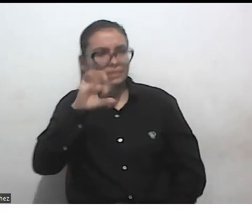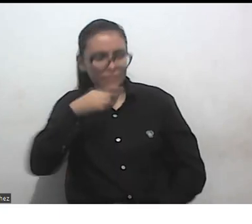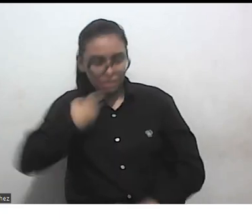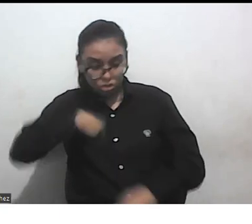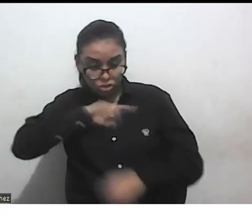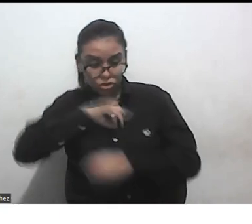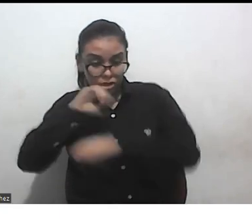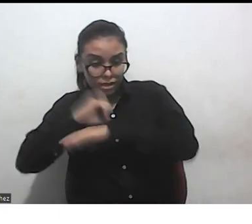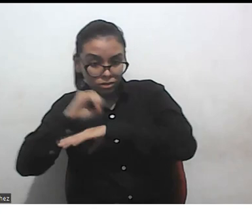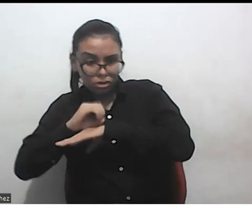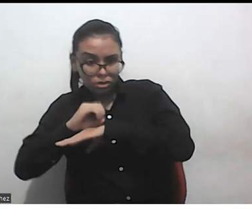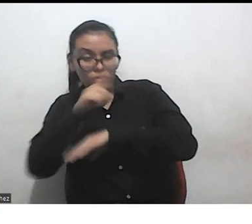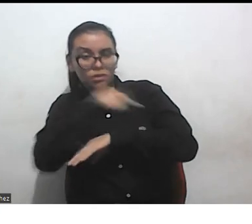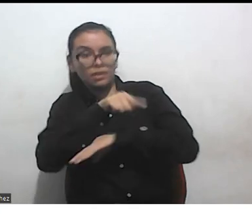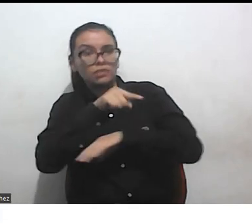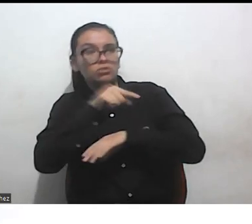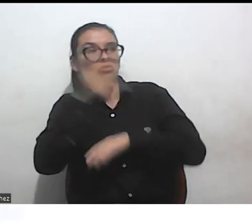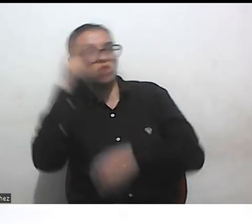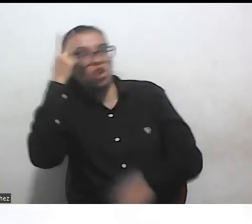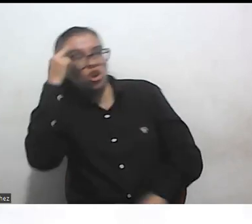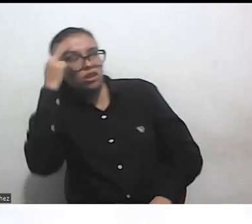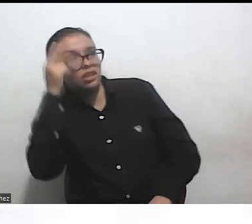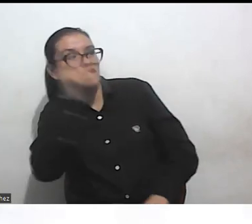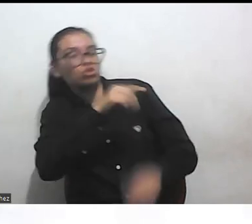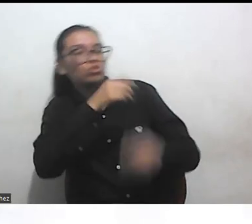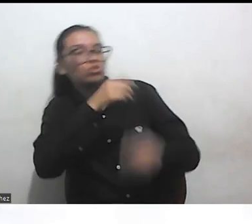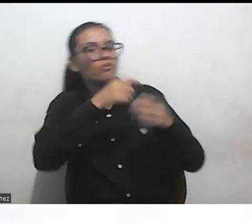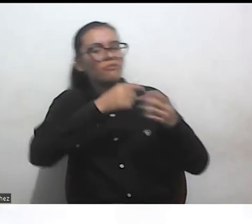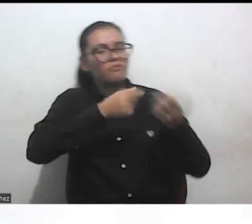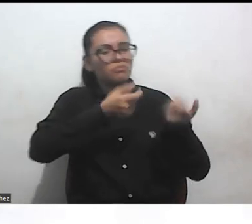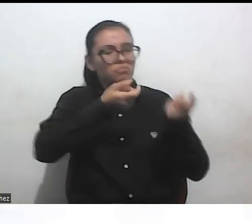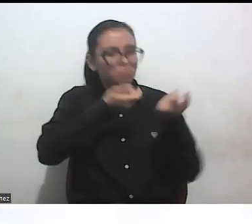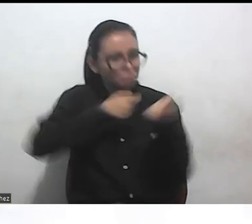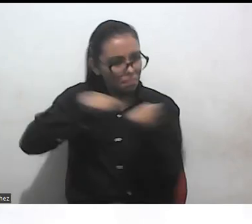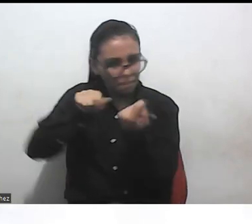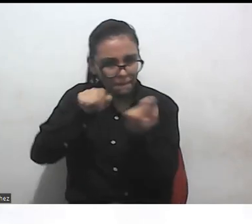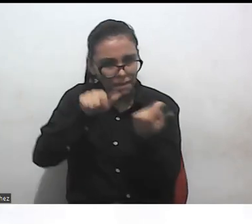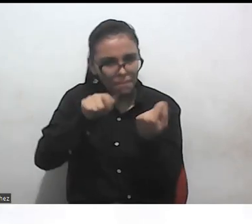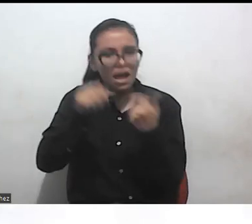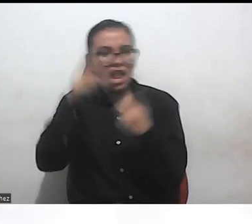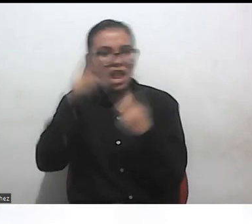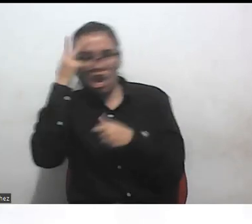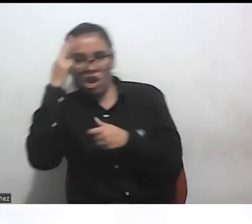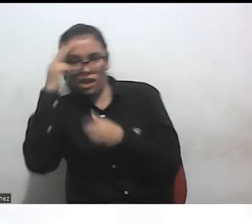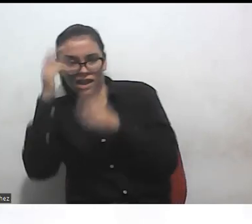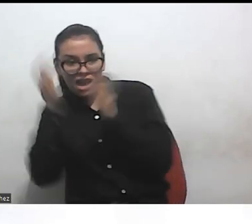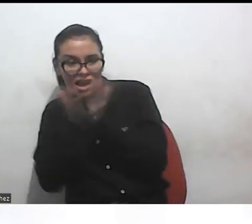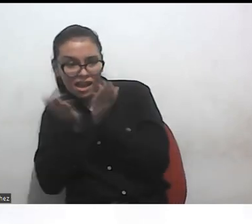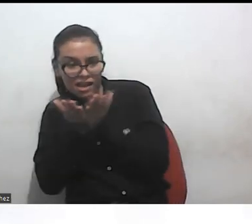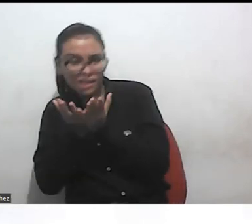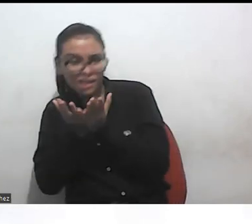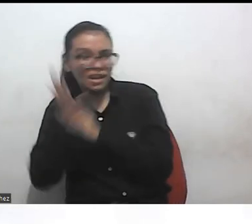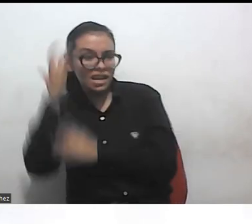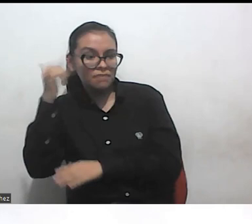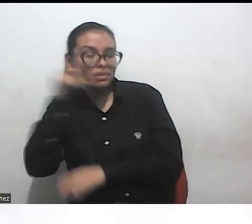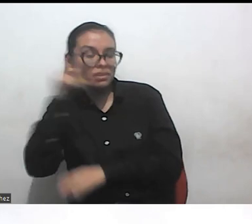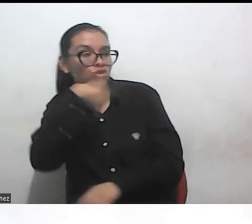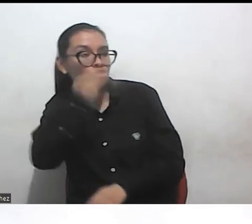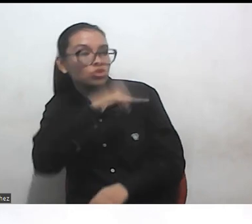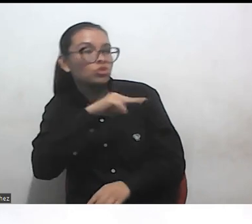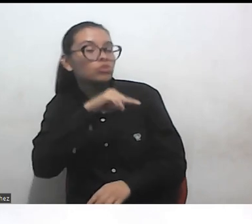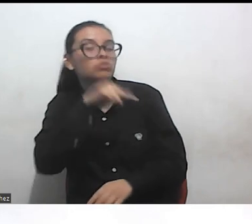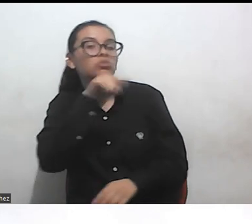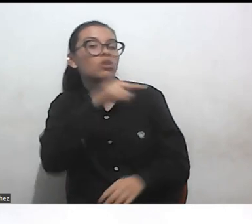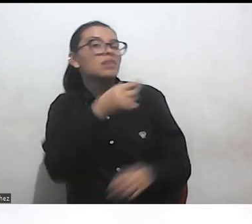lógicas ONG las lógicas de financiación las lógicas académicas son todas capacitistas hay una expectativa de